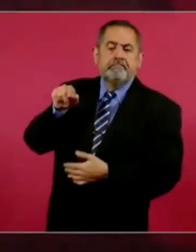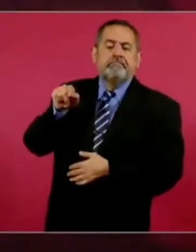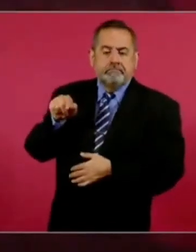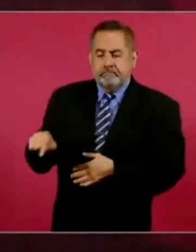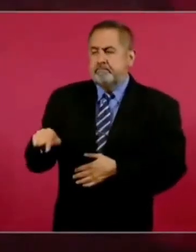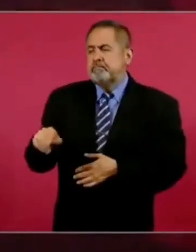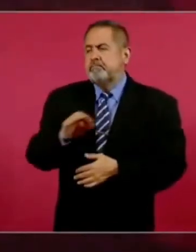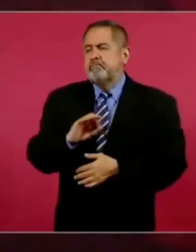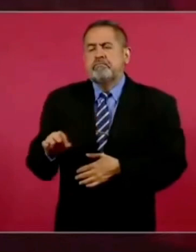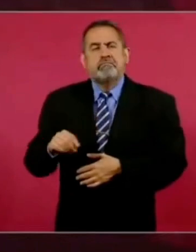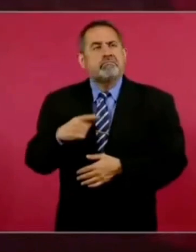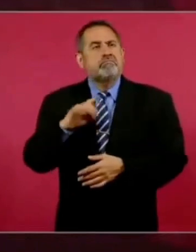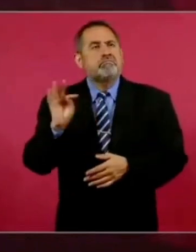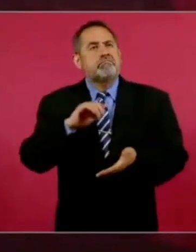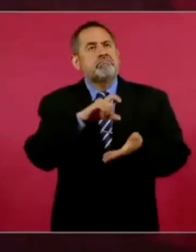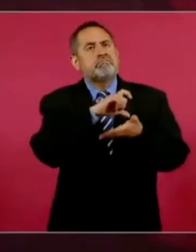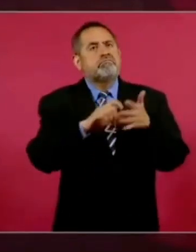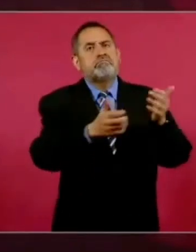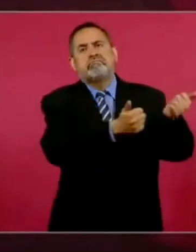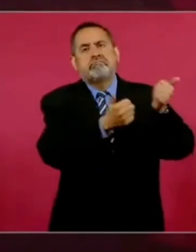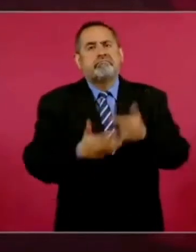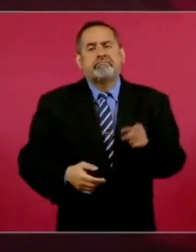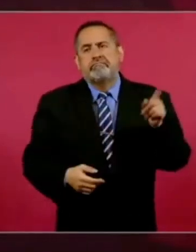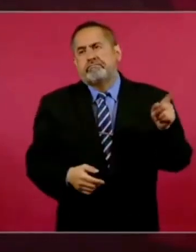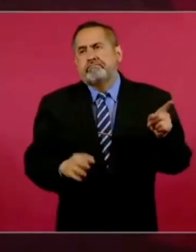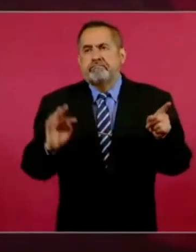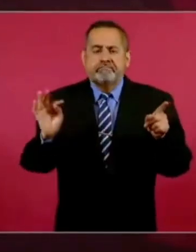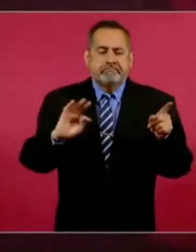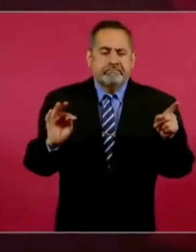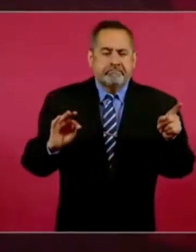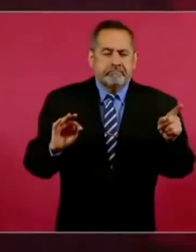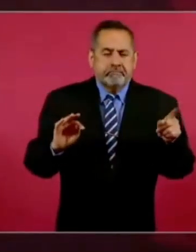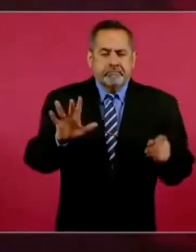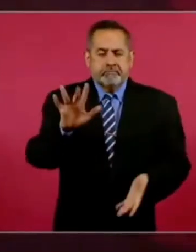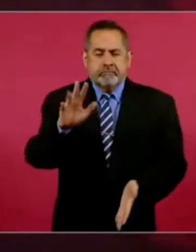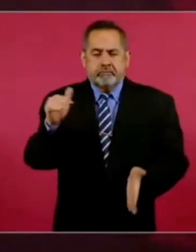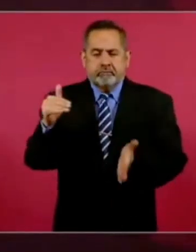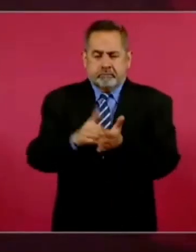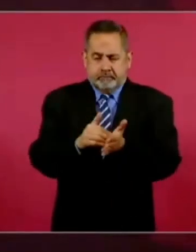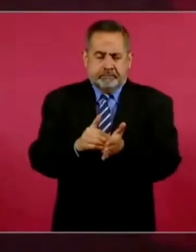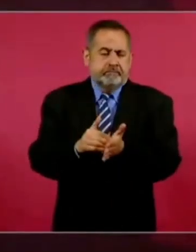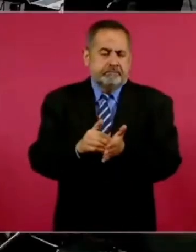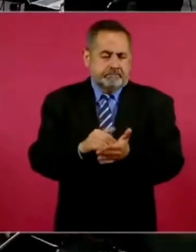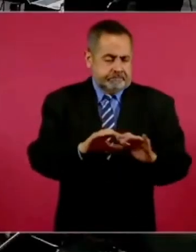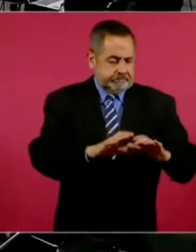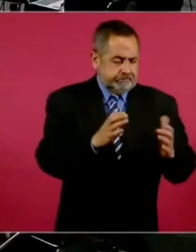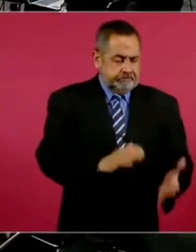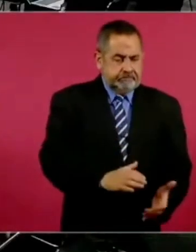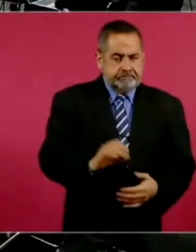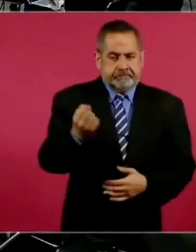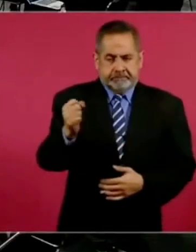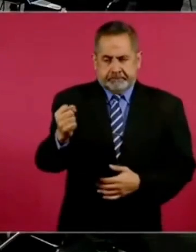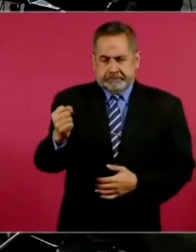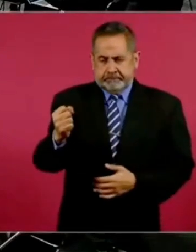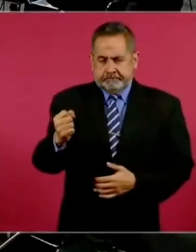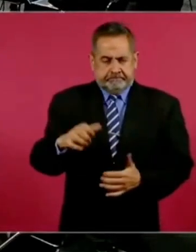comprando como 50 mil barriles en septiembre. Entonces,